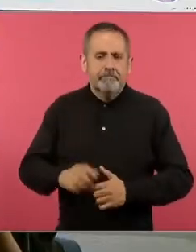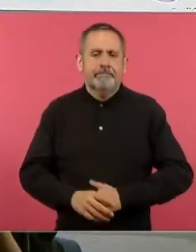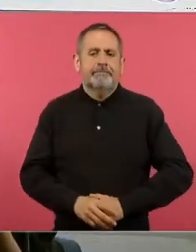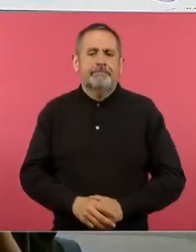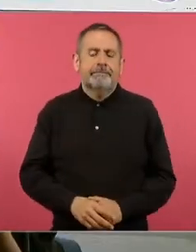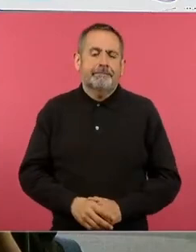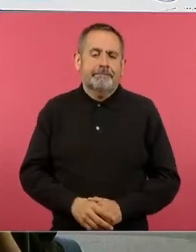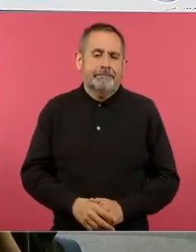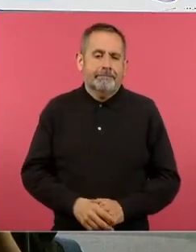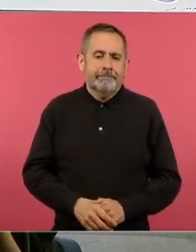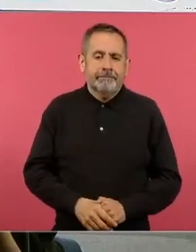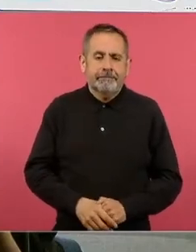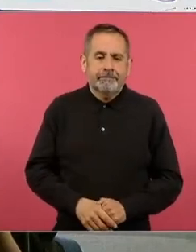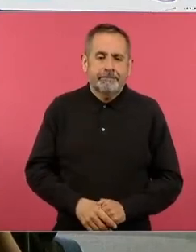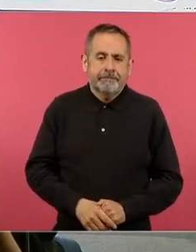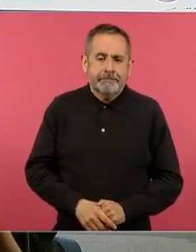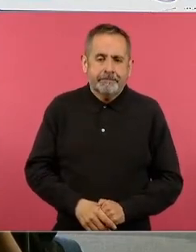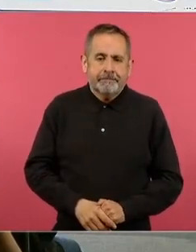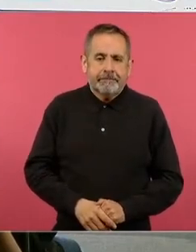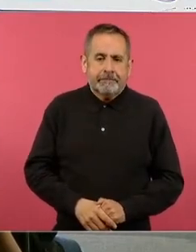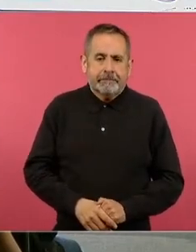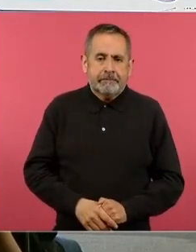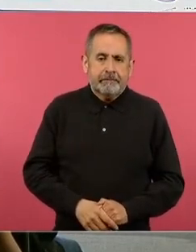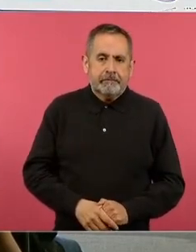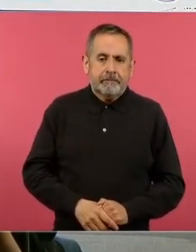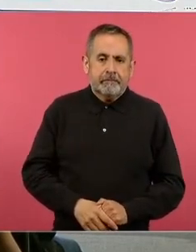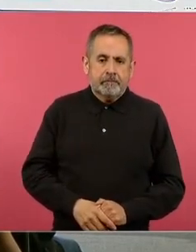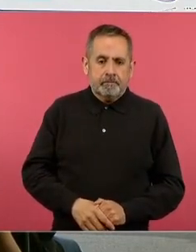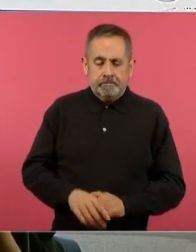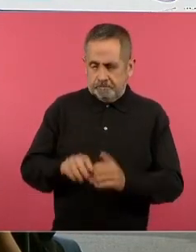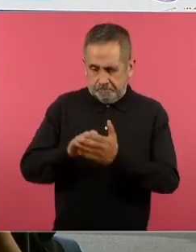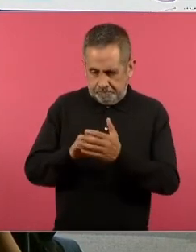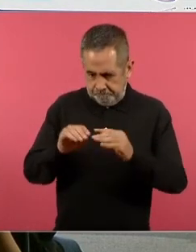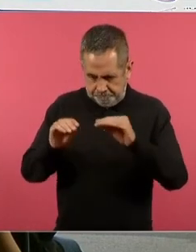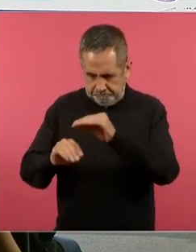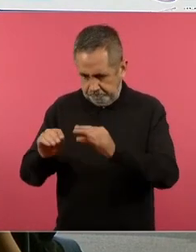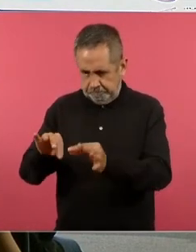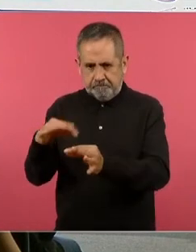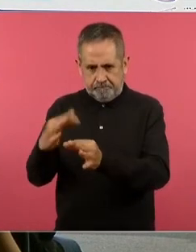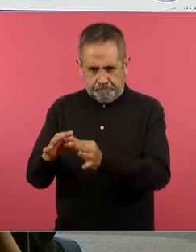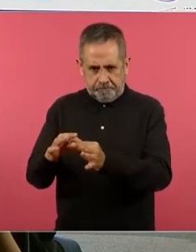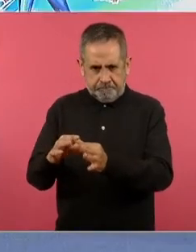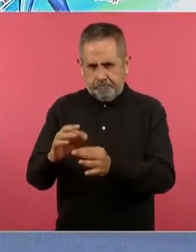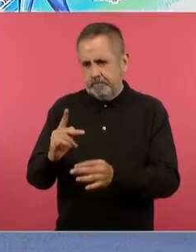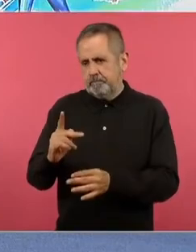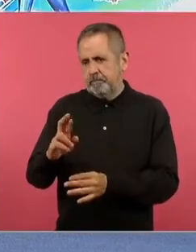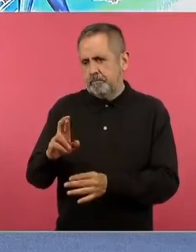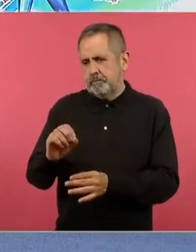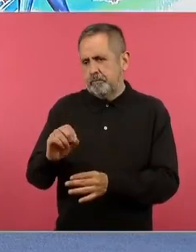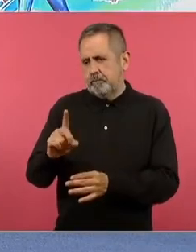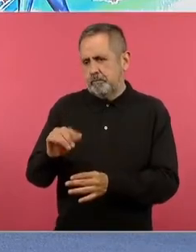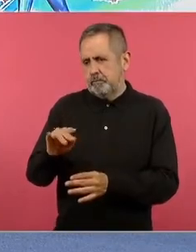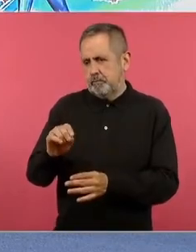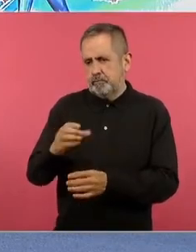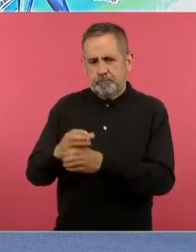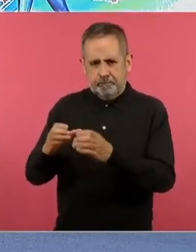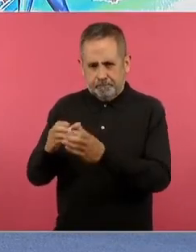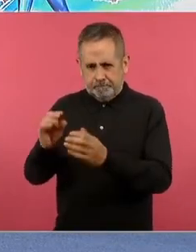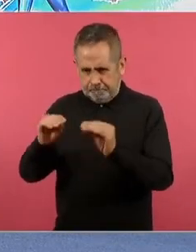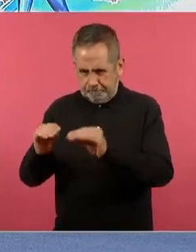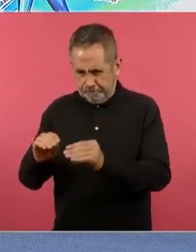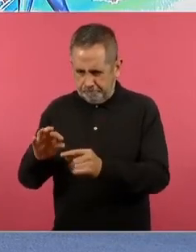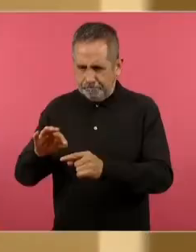ahora ya hicimos el producto y es el momento